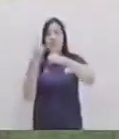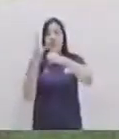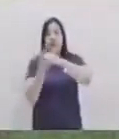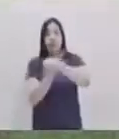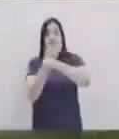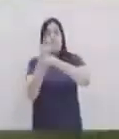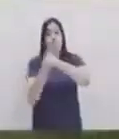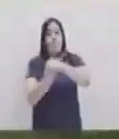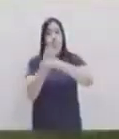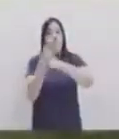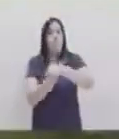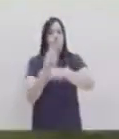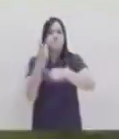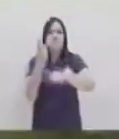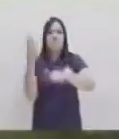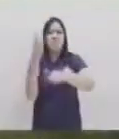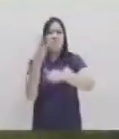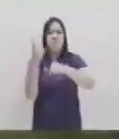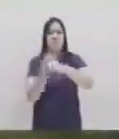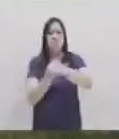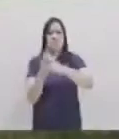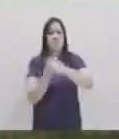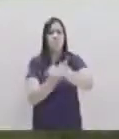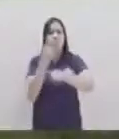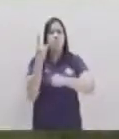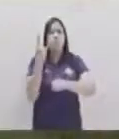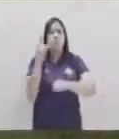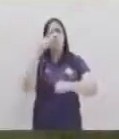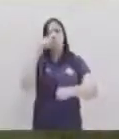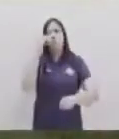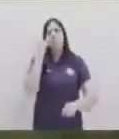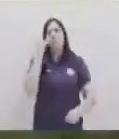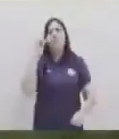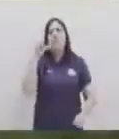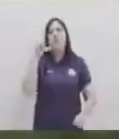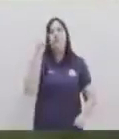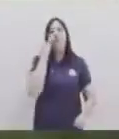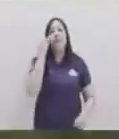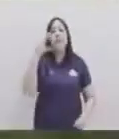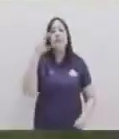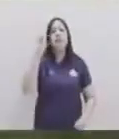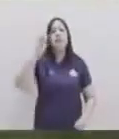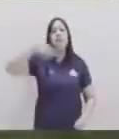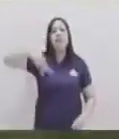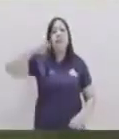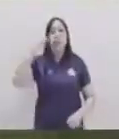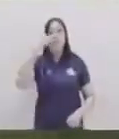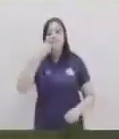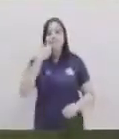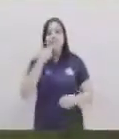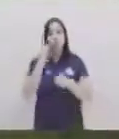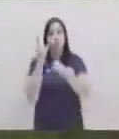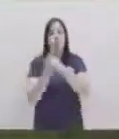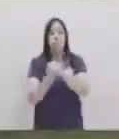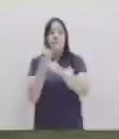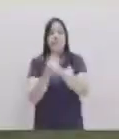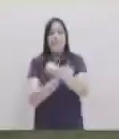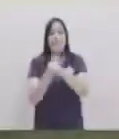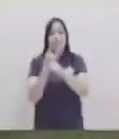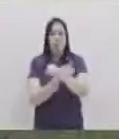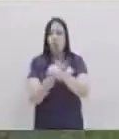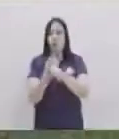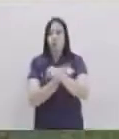varias veces voy a golpear utilicemos guía mi mano izquierda va a estar posicionada